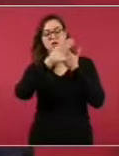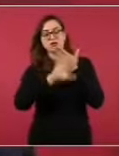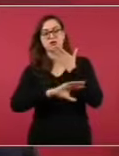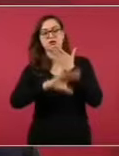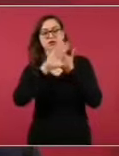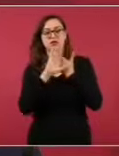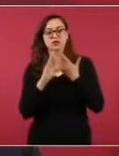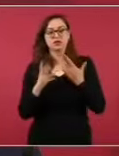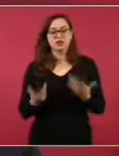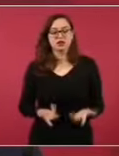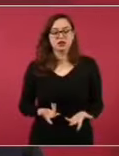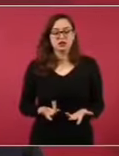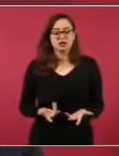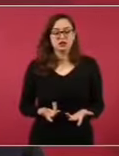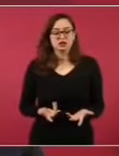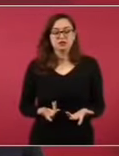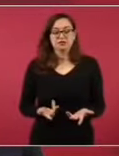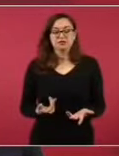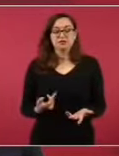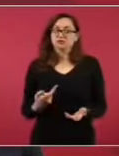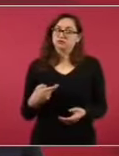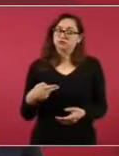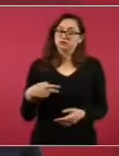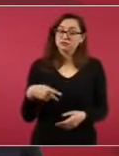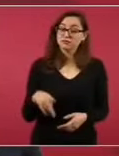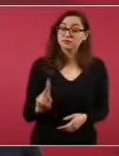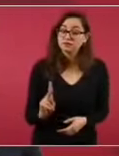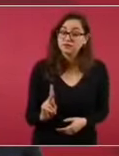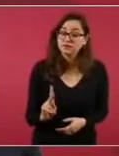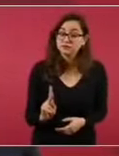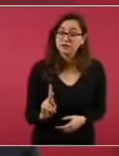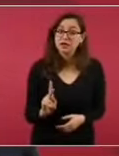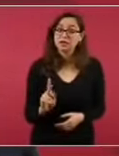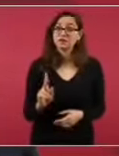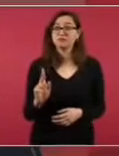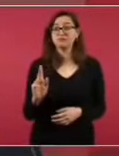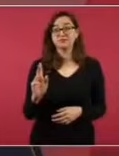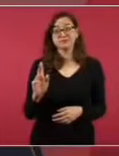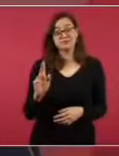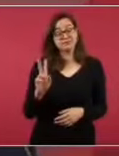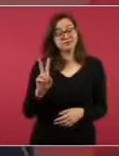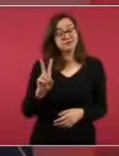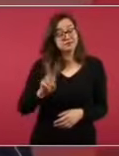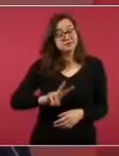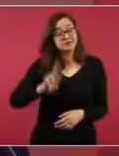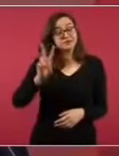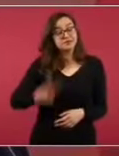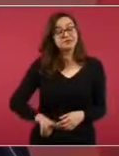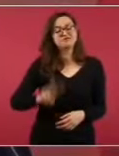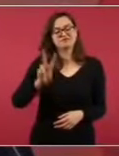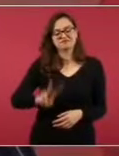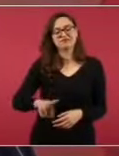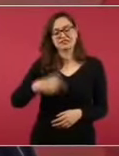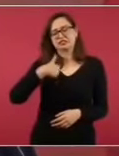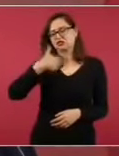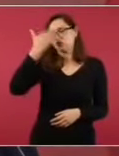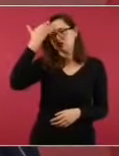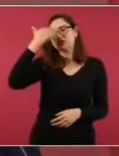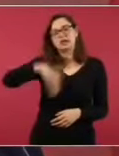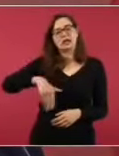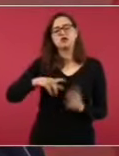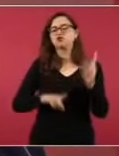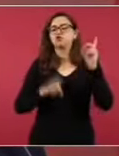No dudo, también advierto, porque ya llevo algún tiempo en esto,